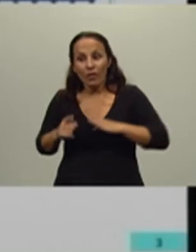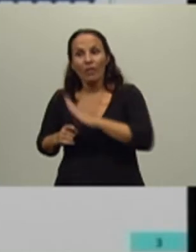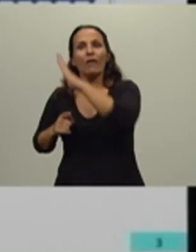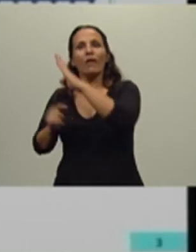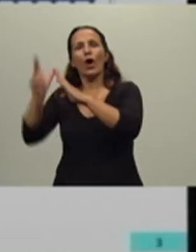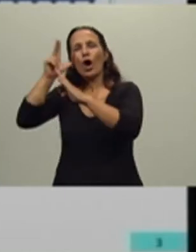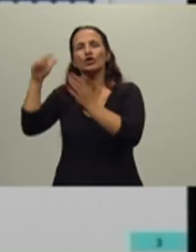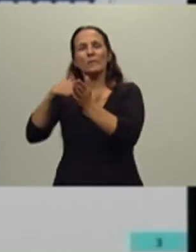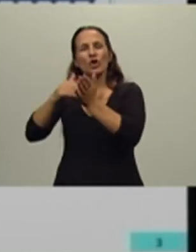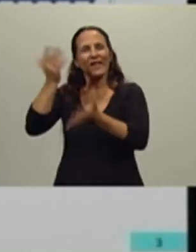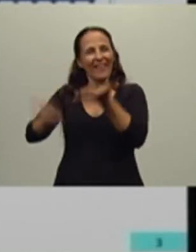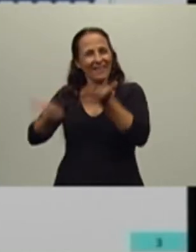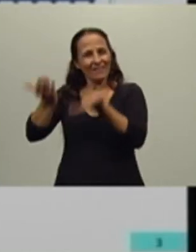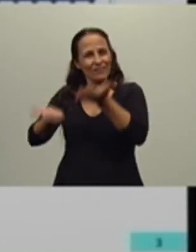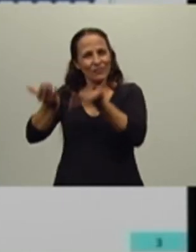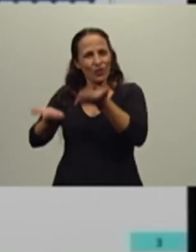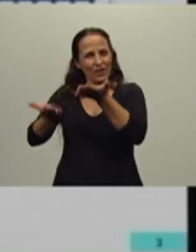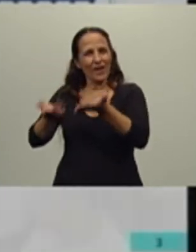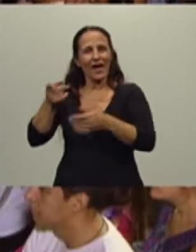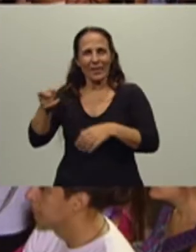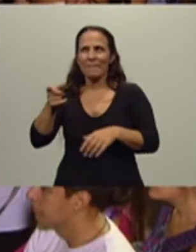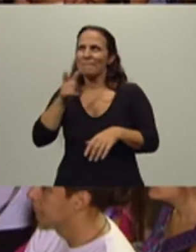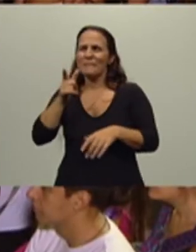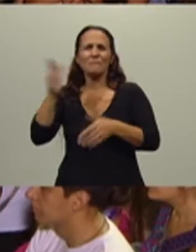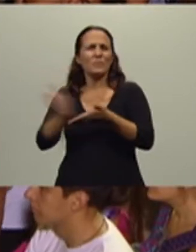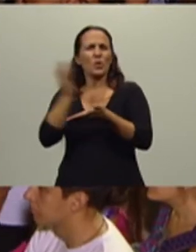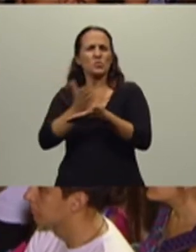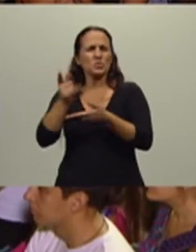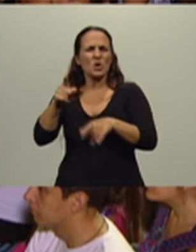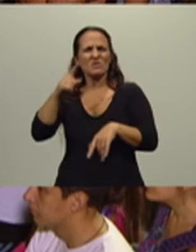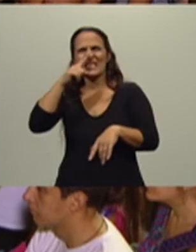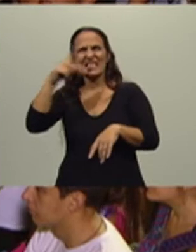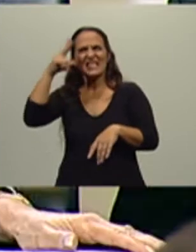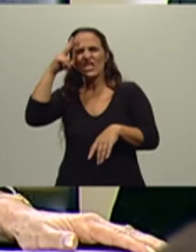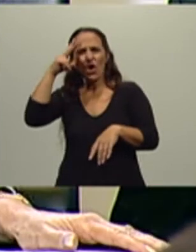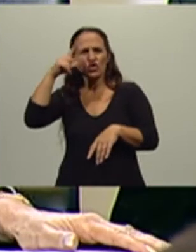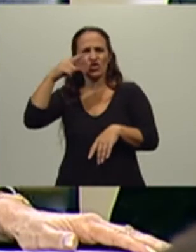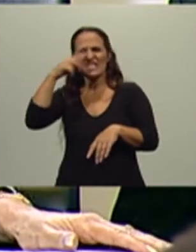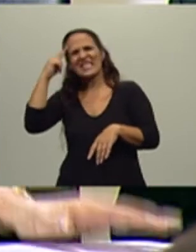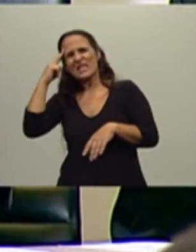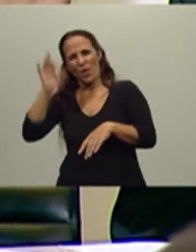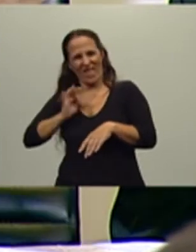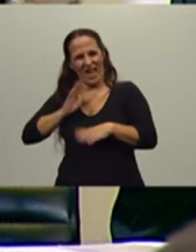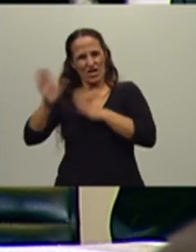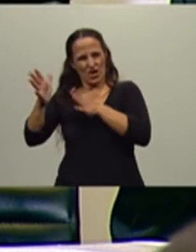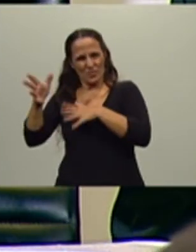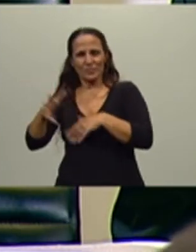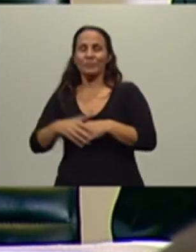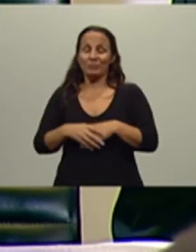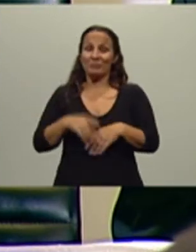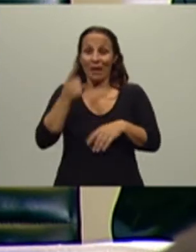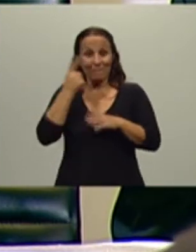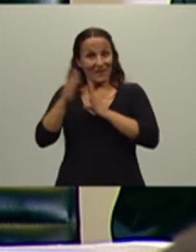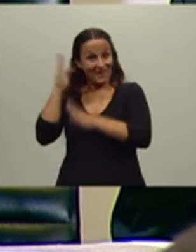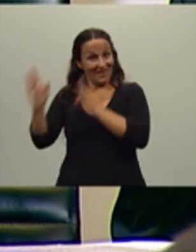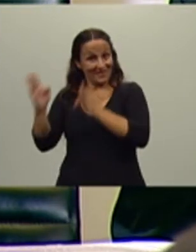millones de toneladas, creo, esa es la producción 78, 79. Fíjense que entonces,